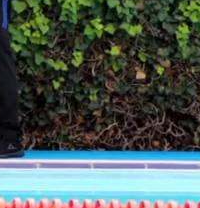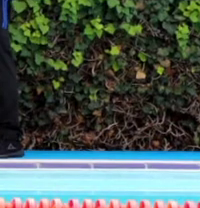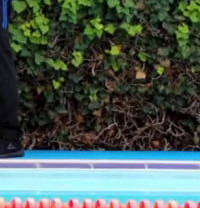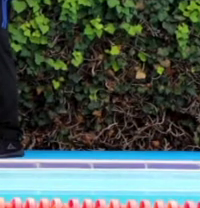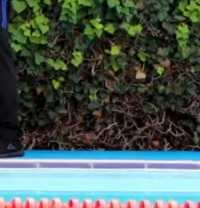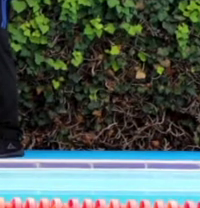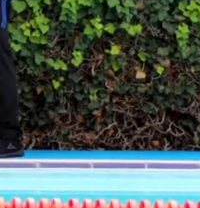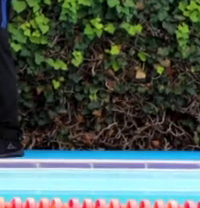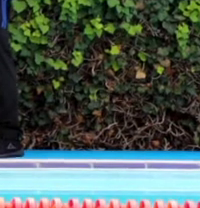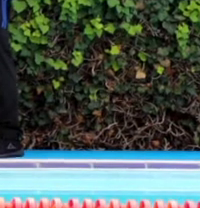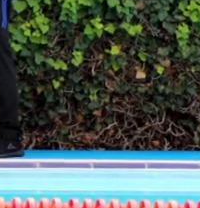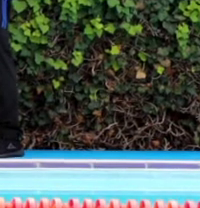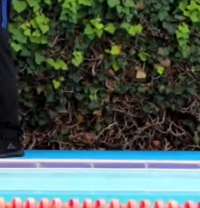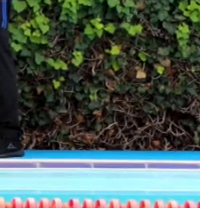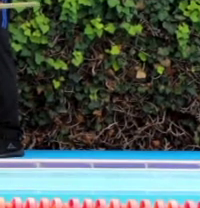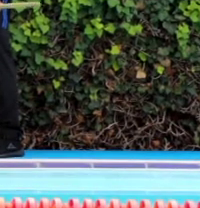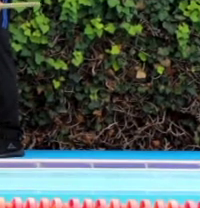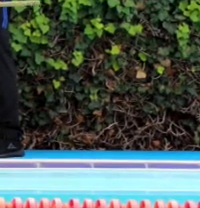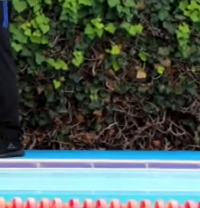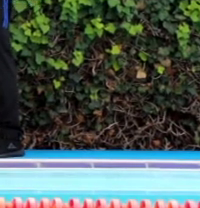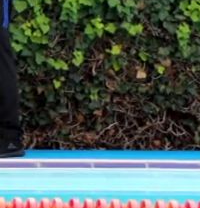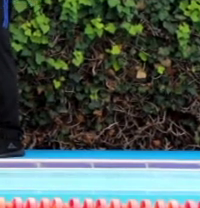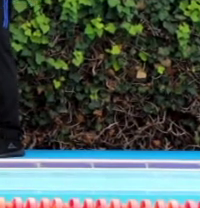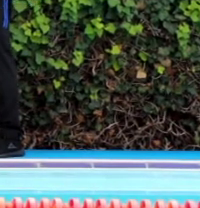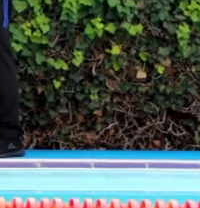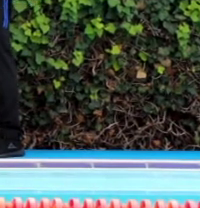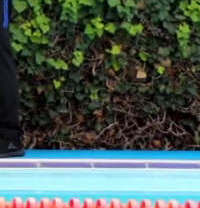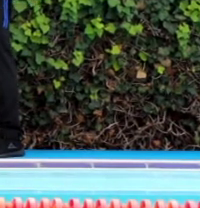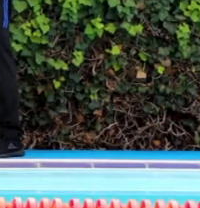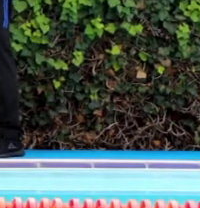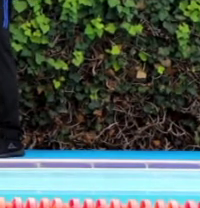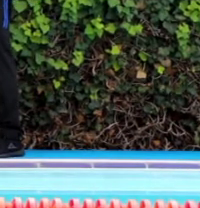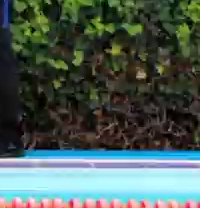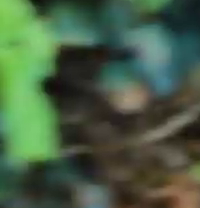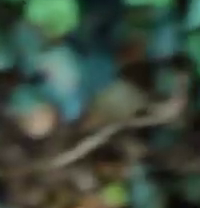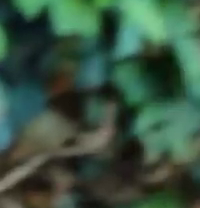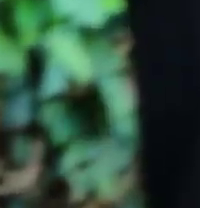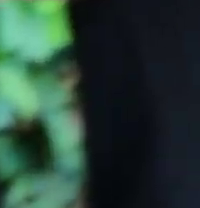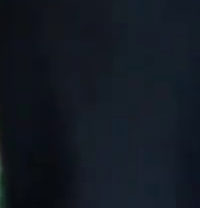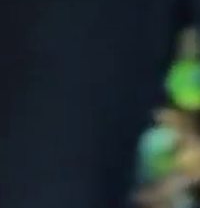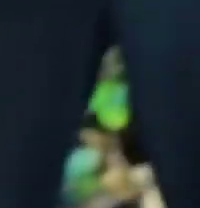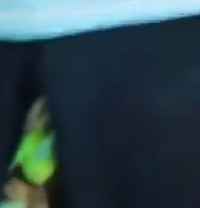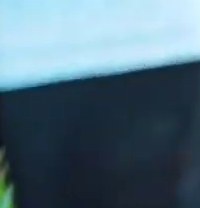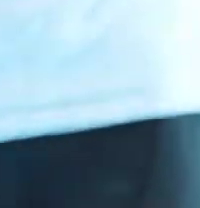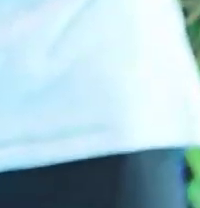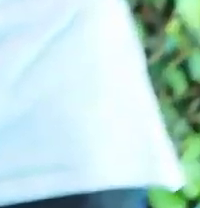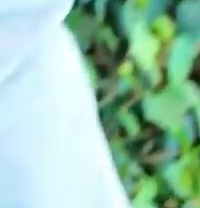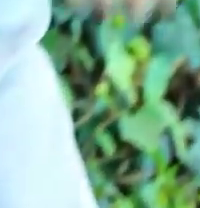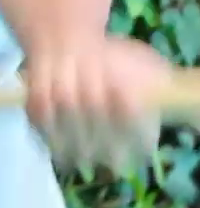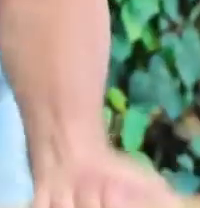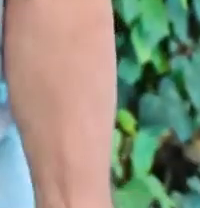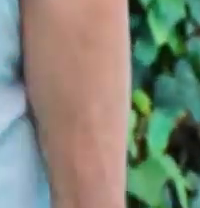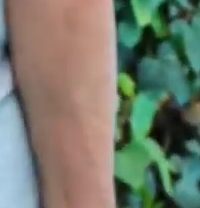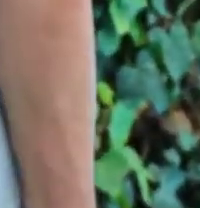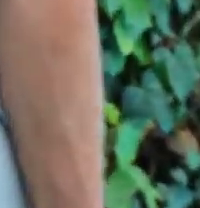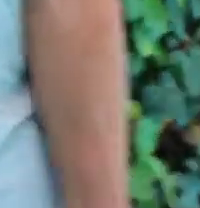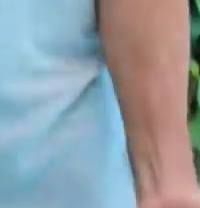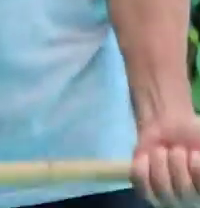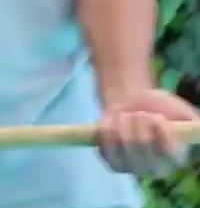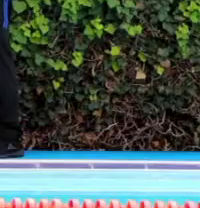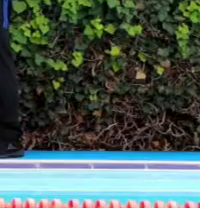nuestros pies bien fijos. Flexionamos a 90 grados y estiramos. Flexionamos, estiramos.